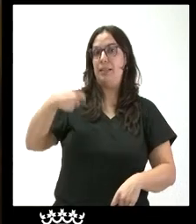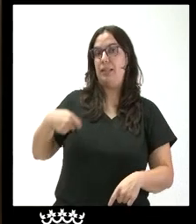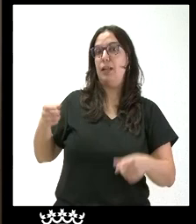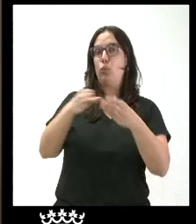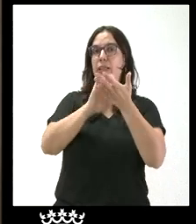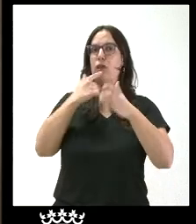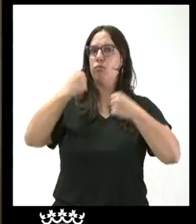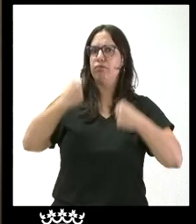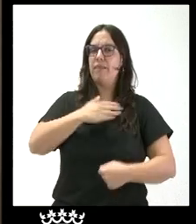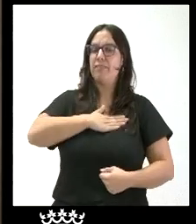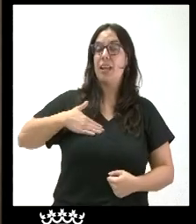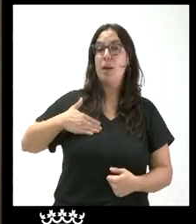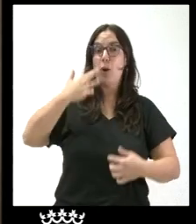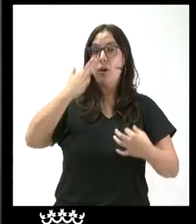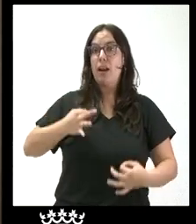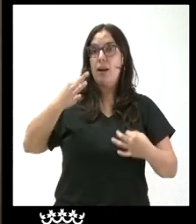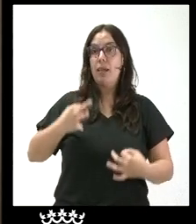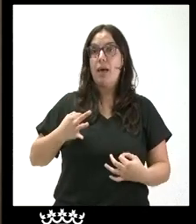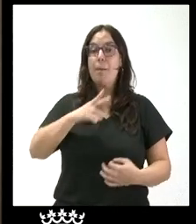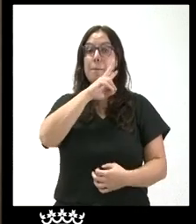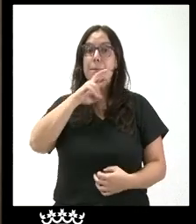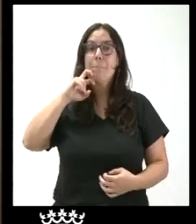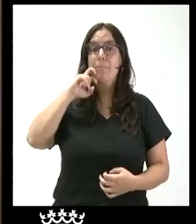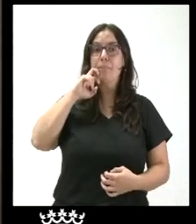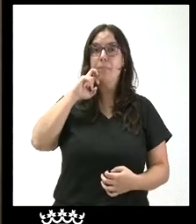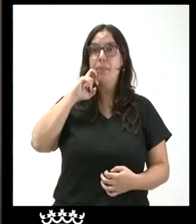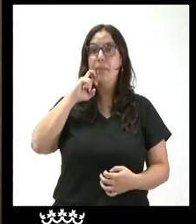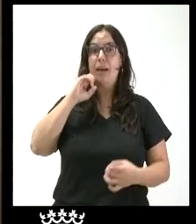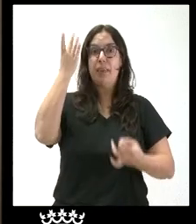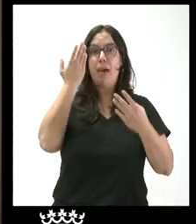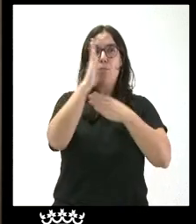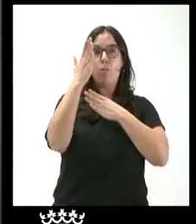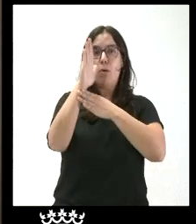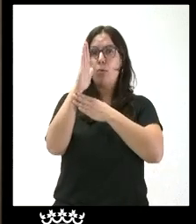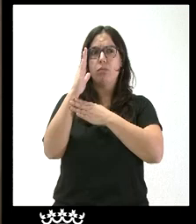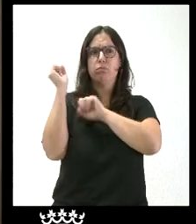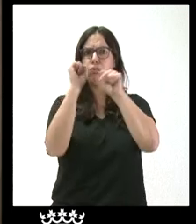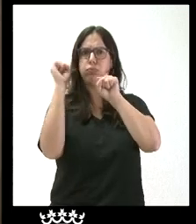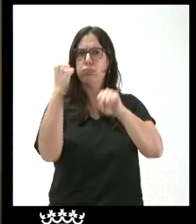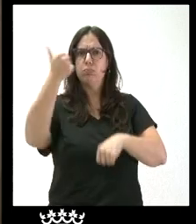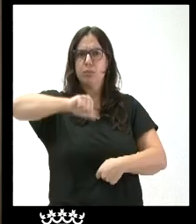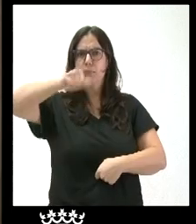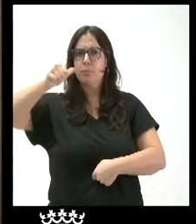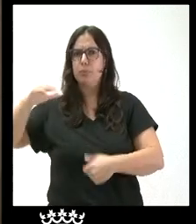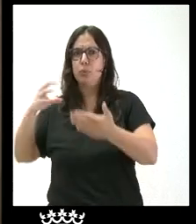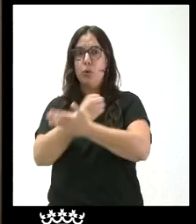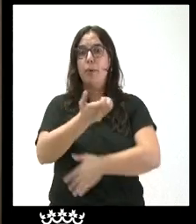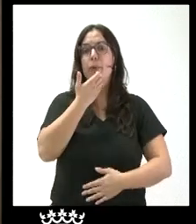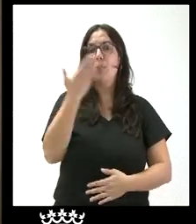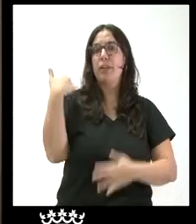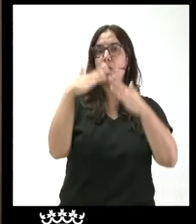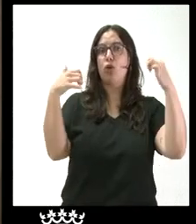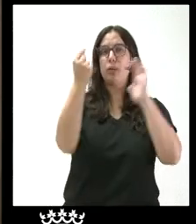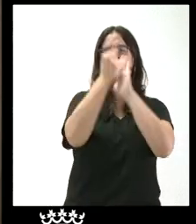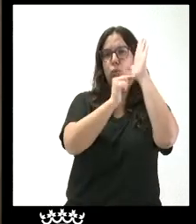cuando todas las iniciativas para blindar la sanidad se rechazan. Por ejemplo, ayer en las Cortes una moción de varios puntos, pero un